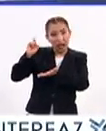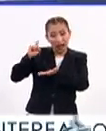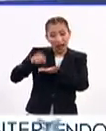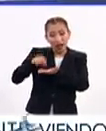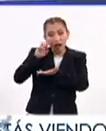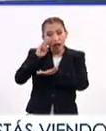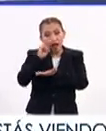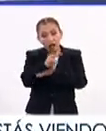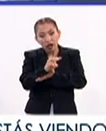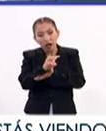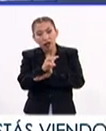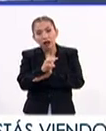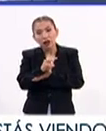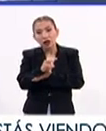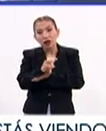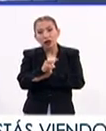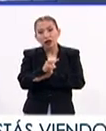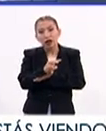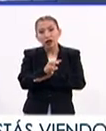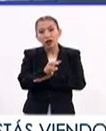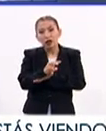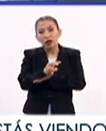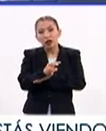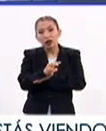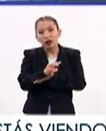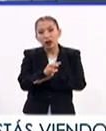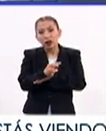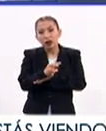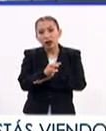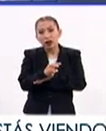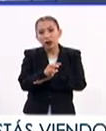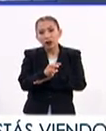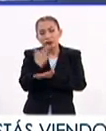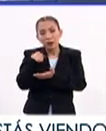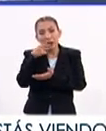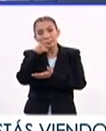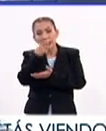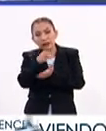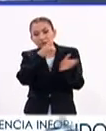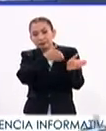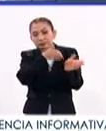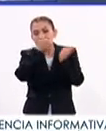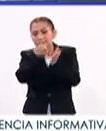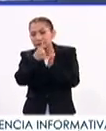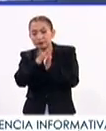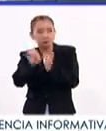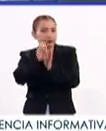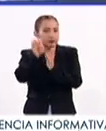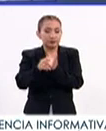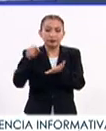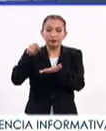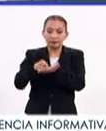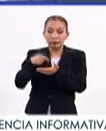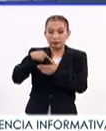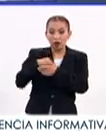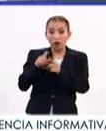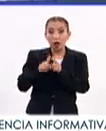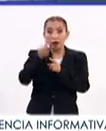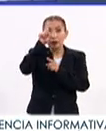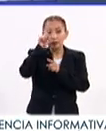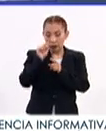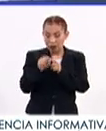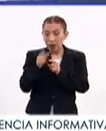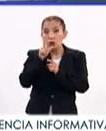vamos a ver qué van teniendo, se les va indicando hacia dónde. Por ejemplo, si está hacia arriba,